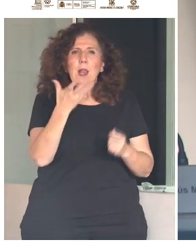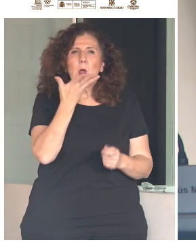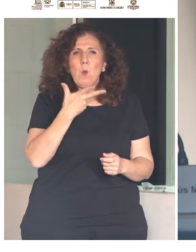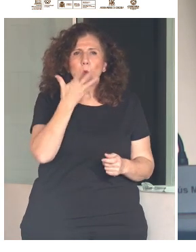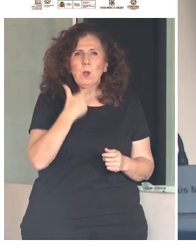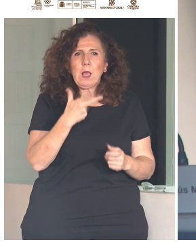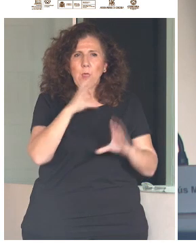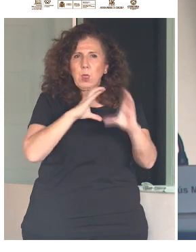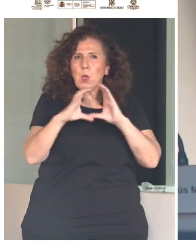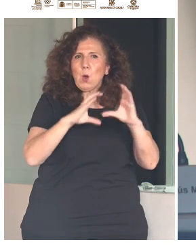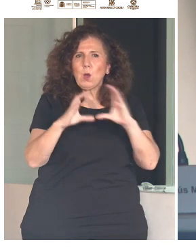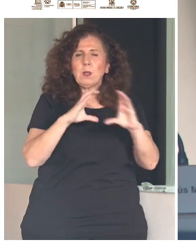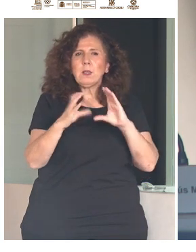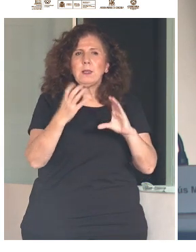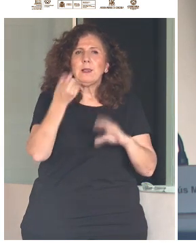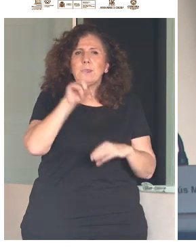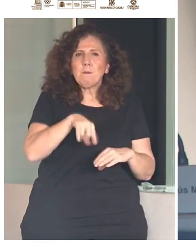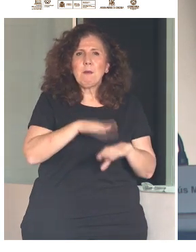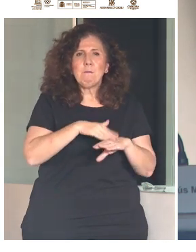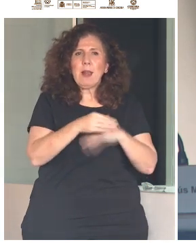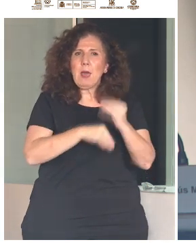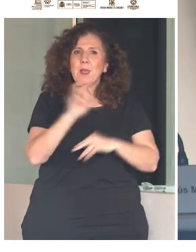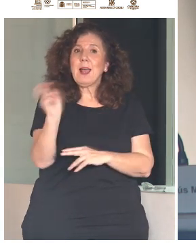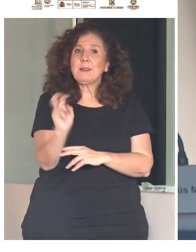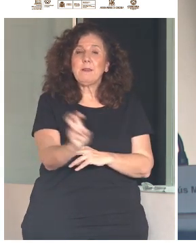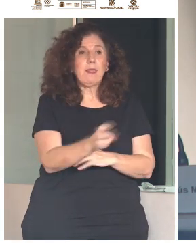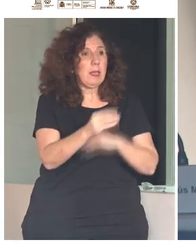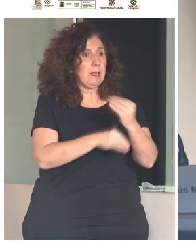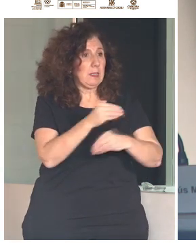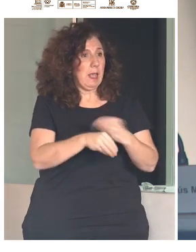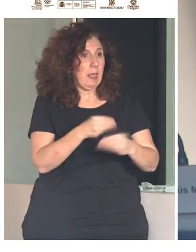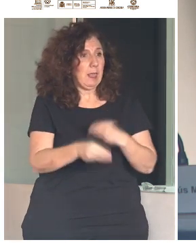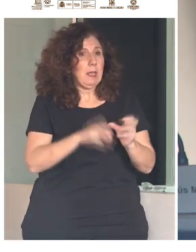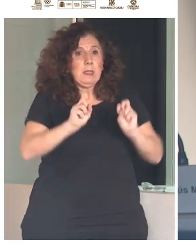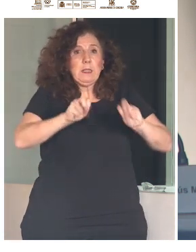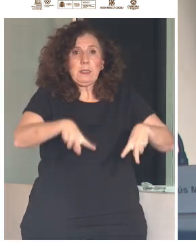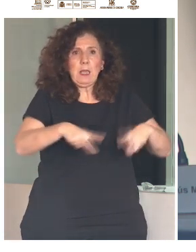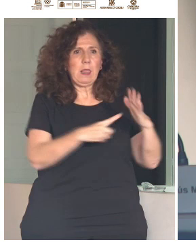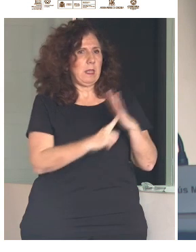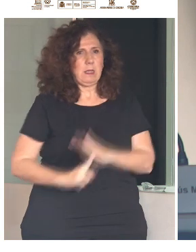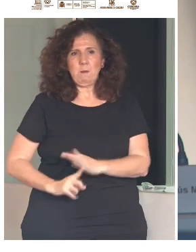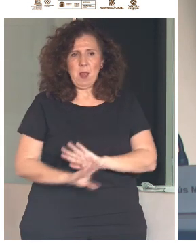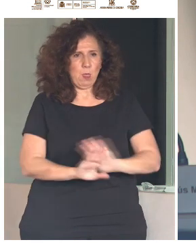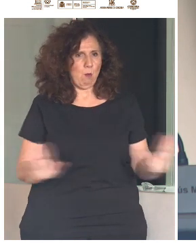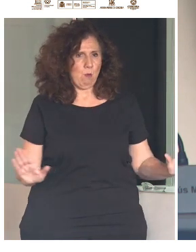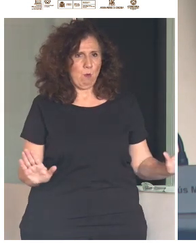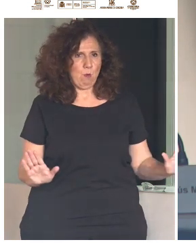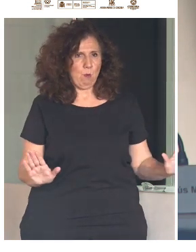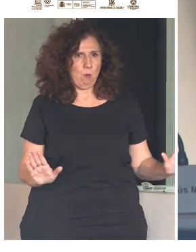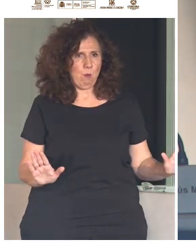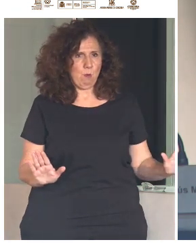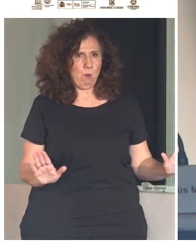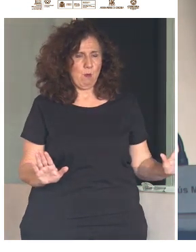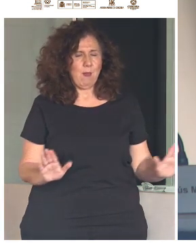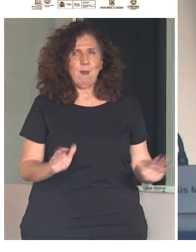a poder hacer con facilidad actividades que en él se llevan a cabo sin ningún tipo de discriminación. Lo que más cuesta